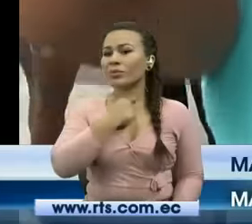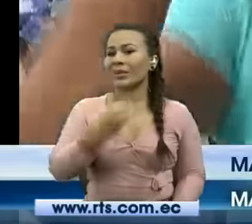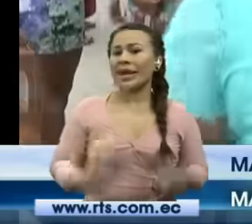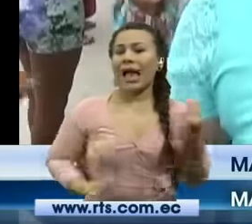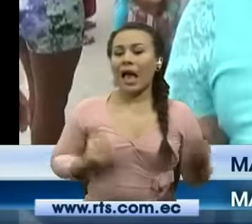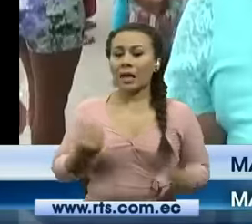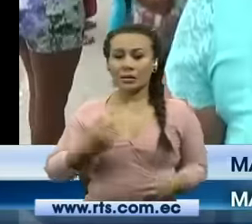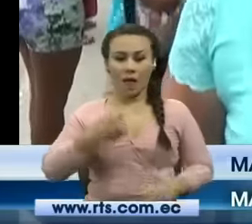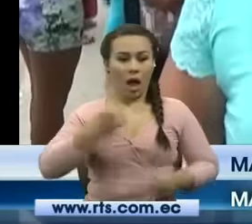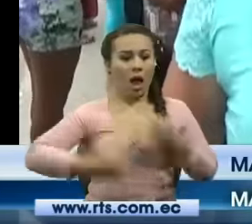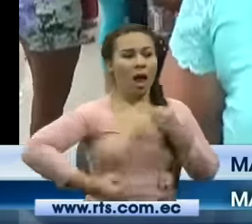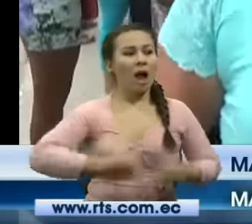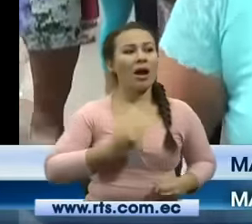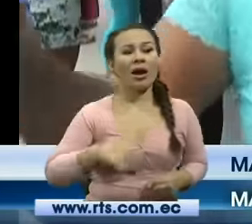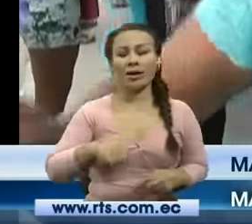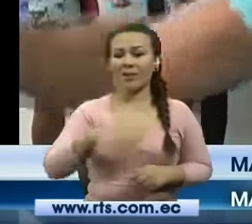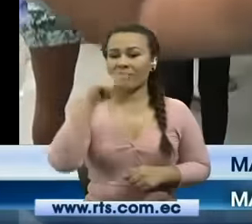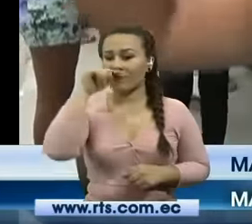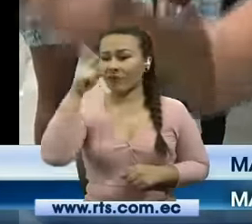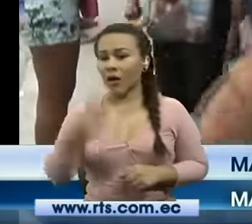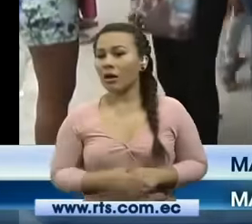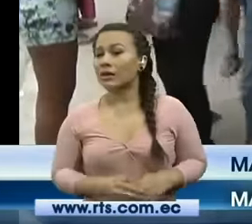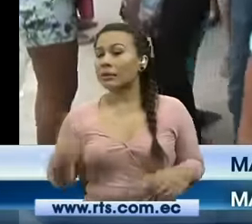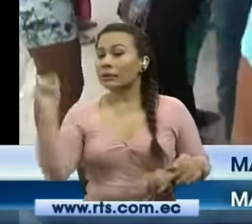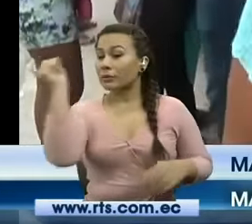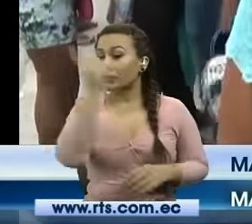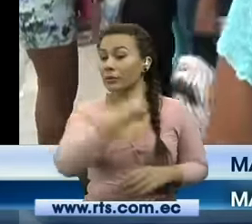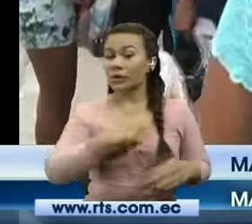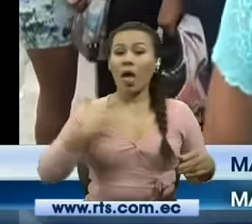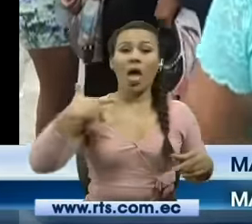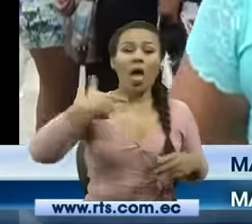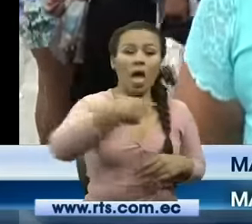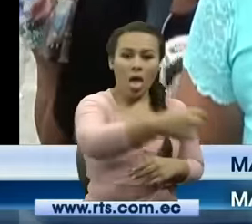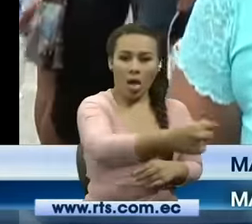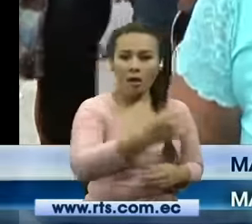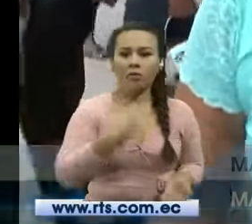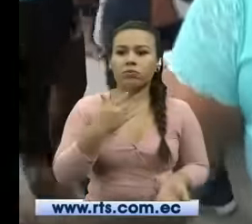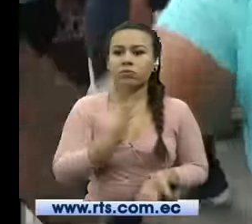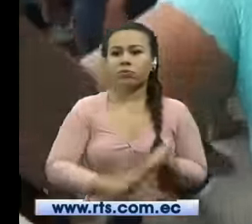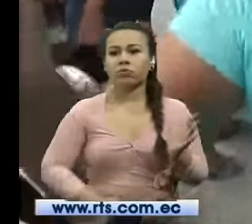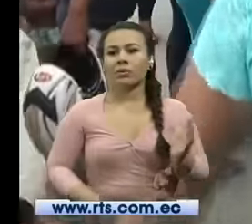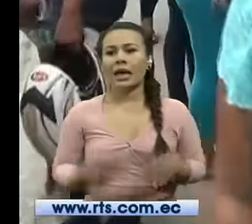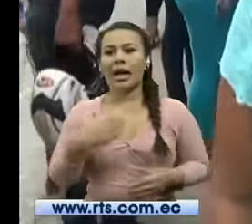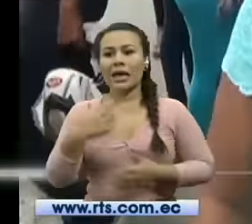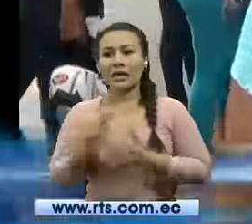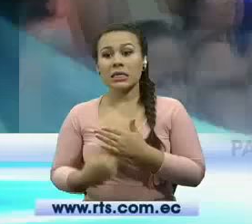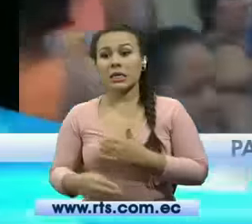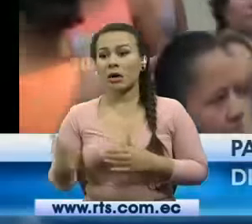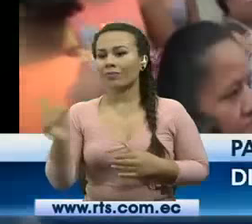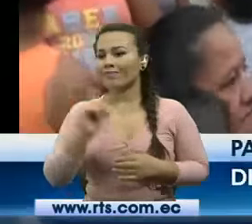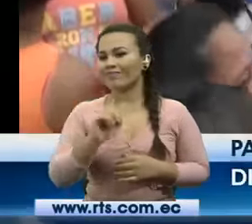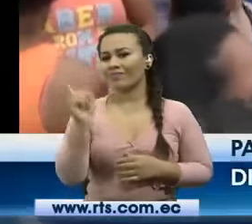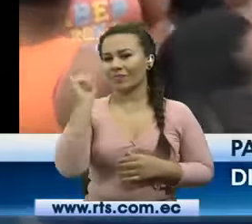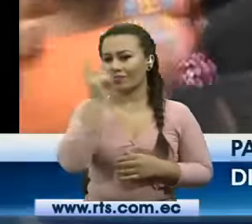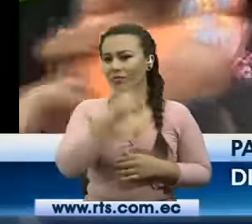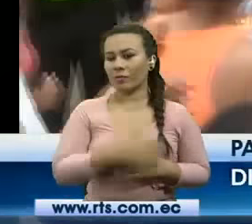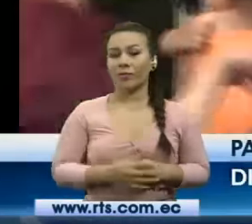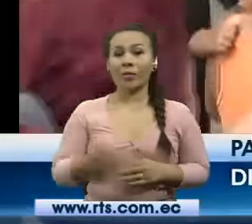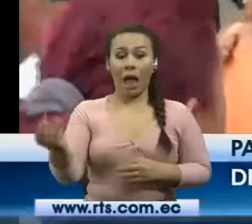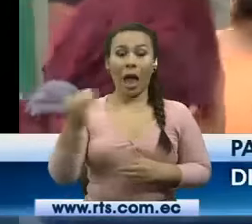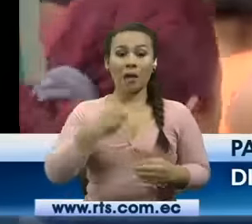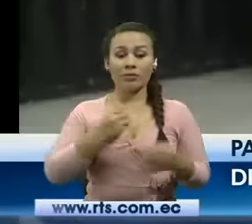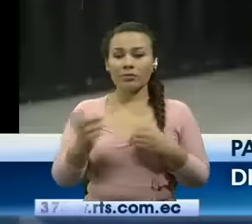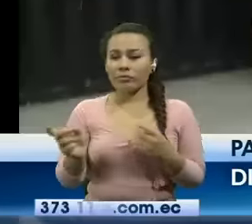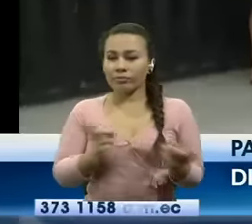vamos a correr en el caos que se forma en el transcurso de la ida como vamos a verificar que nuestros hijos estén bien ellos analizan las